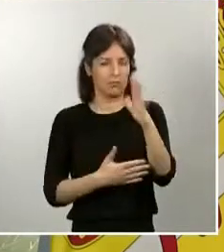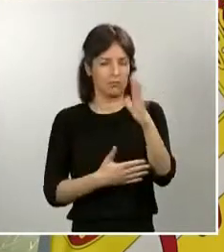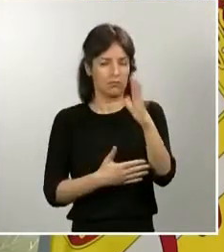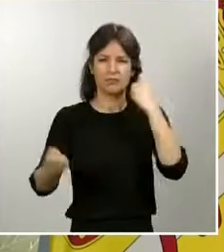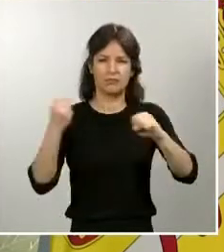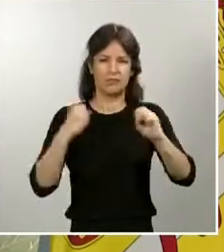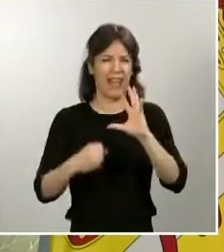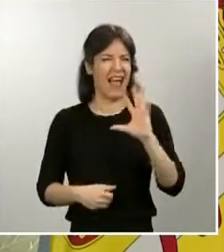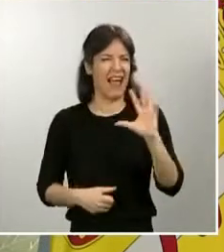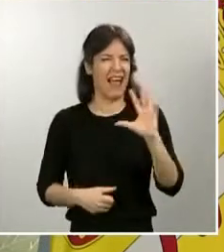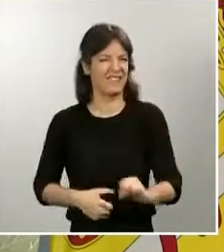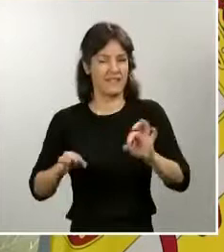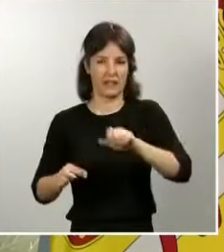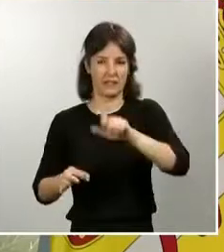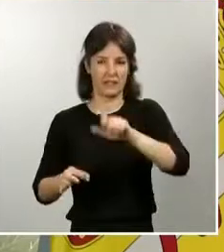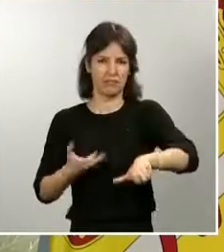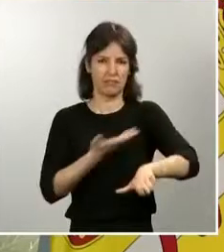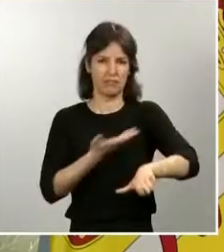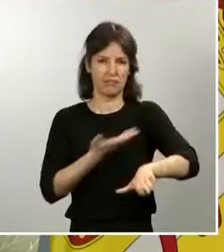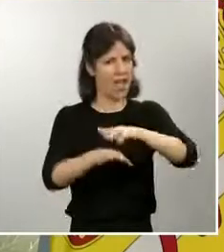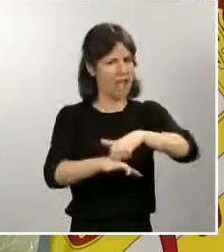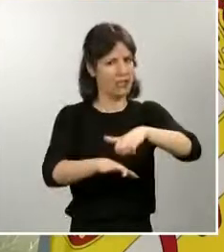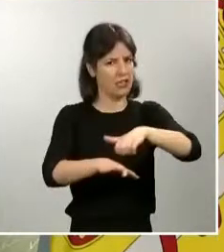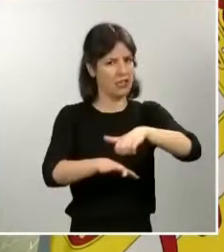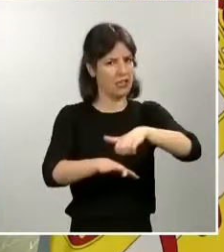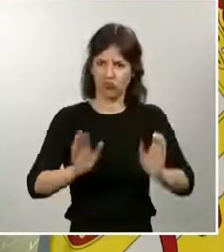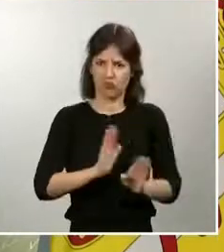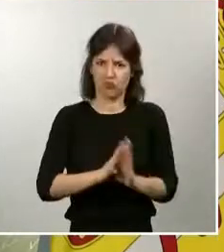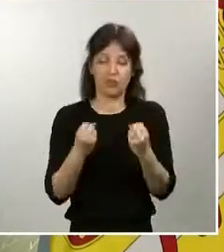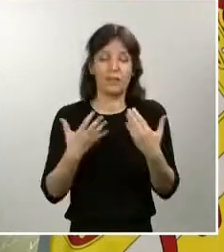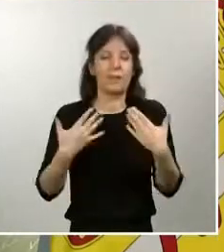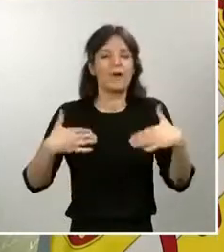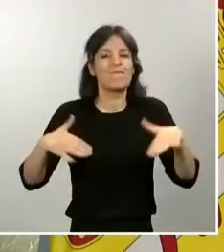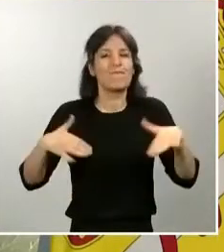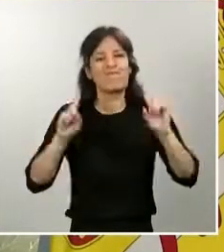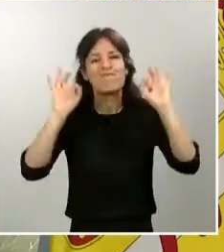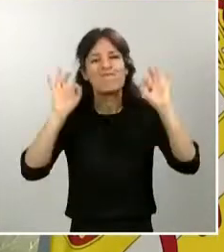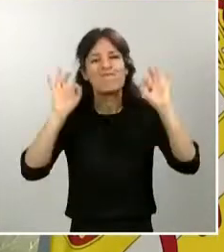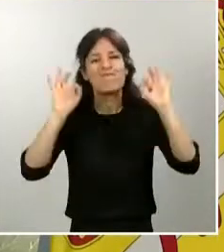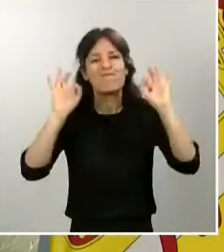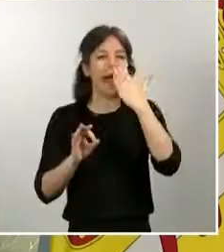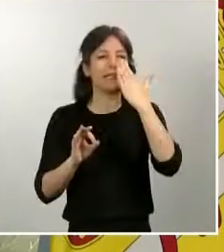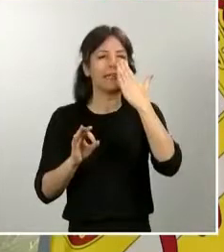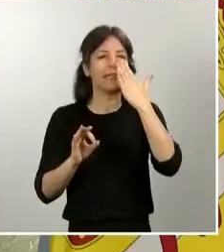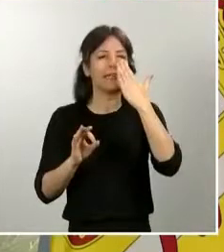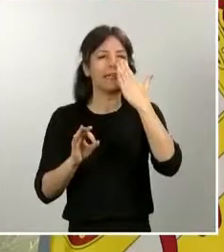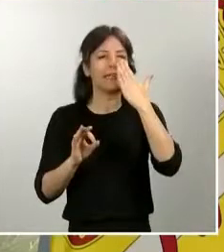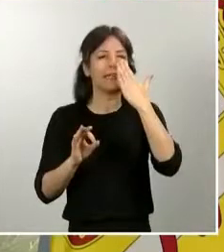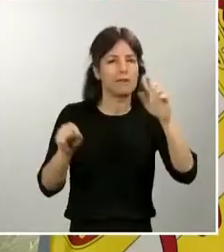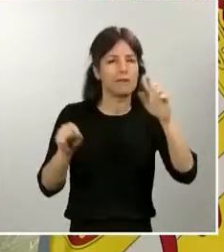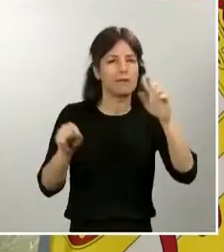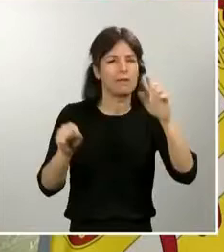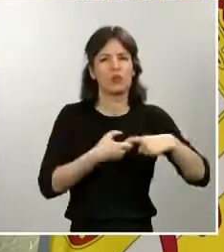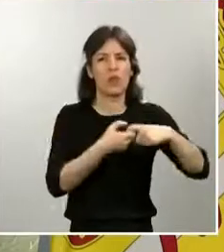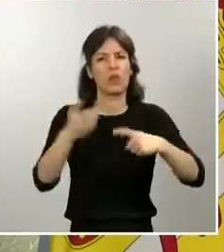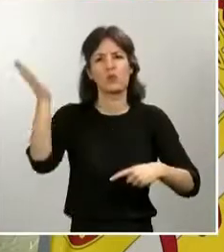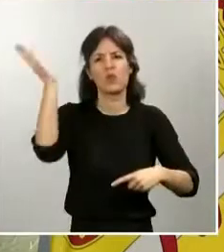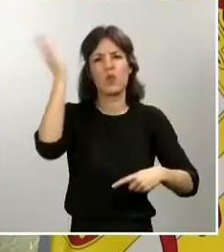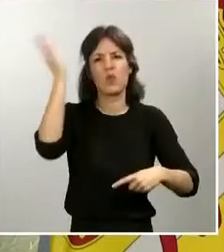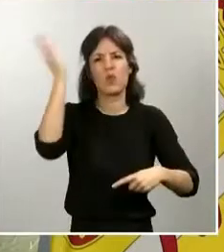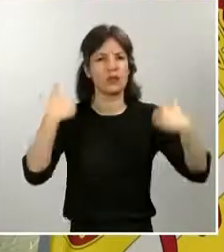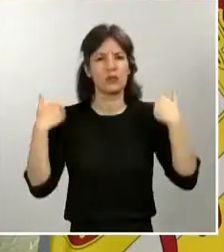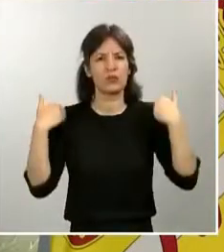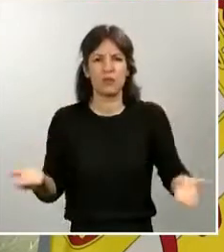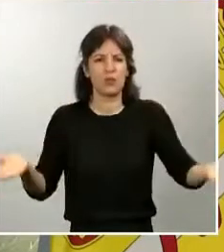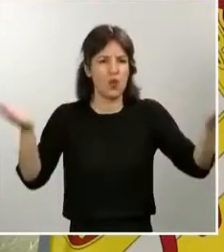ciudadanía, continúan existiendo actitudes que sólo pueden calificarse de insolidarias, de irresponsables y que han